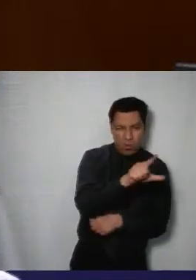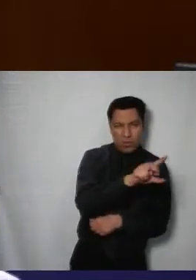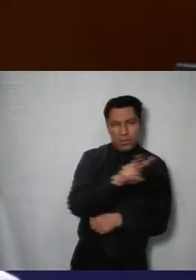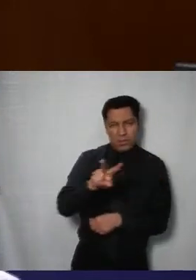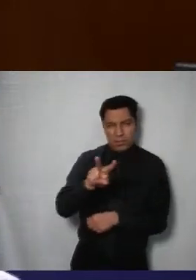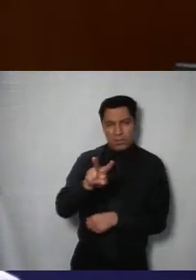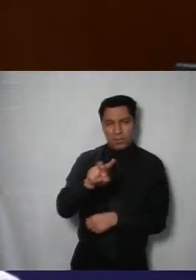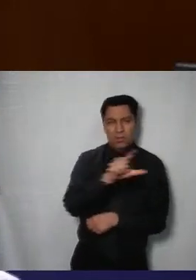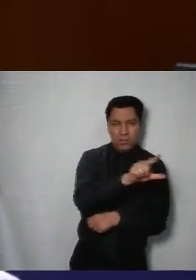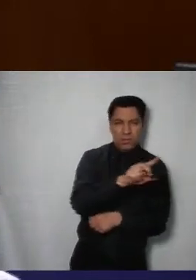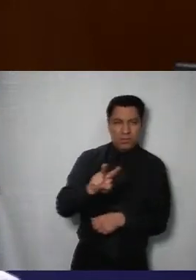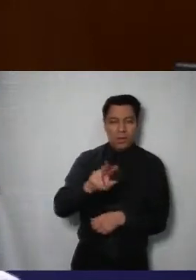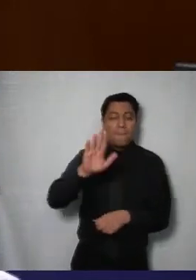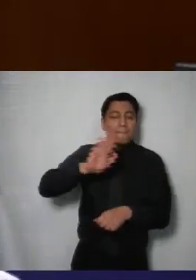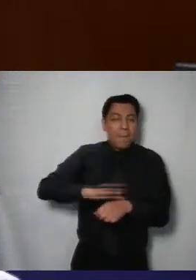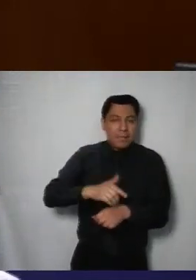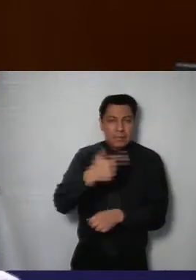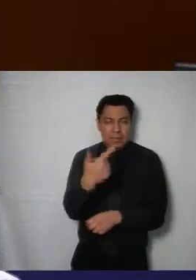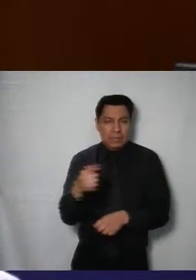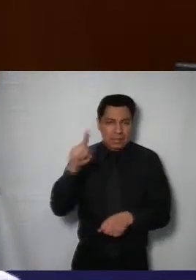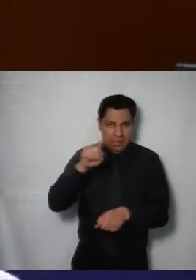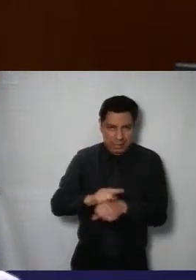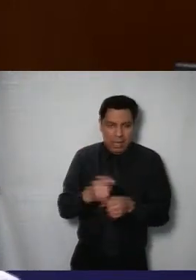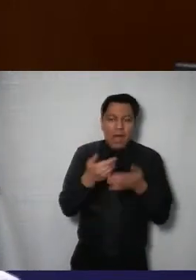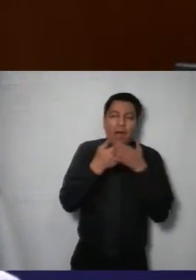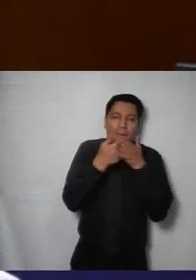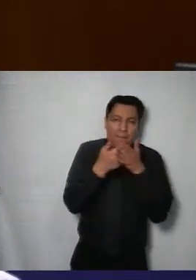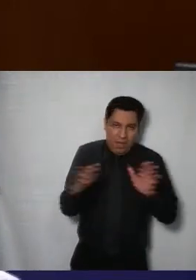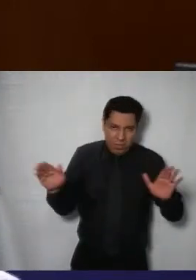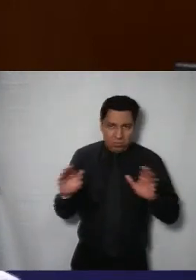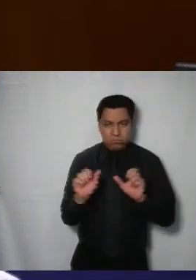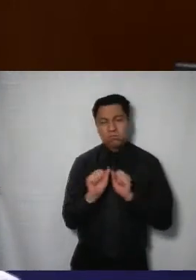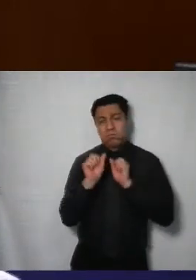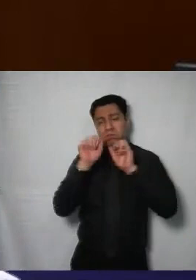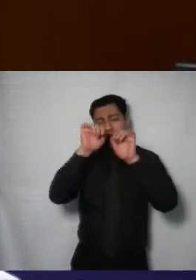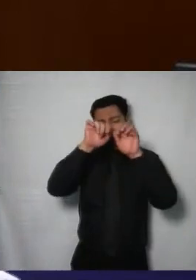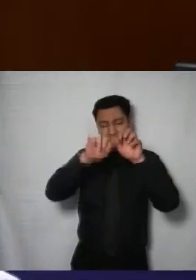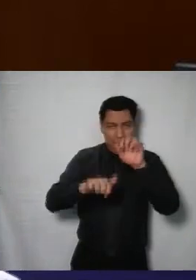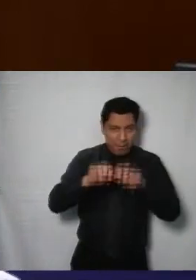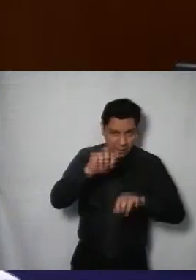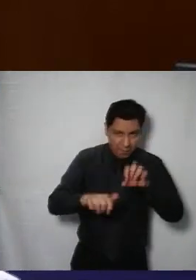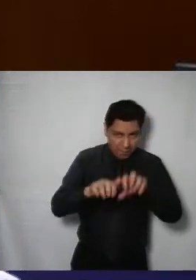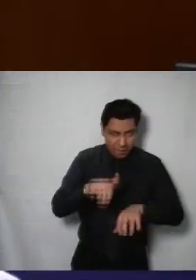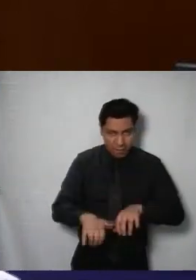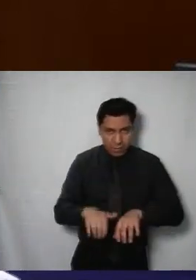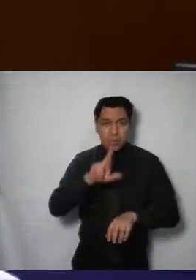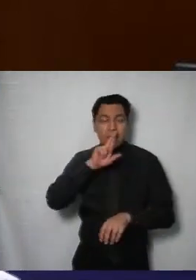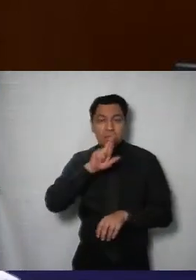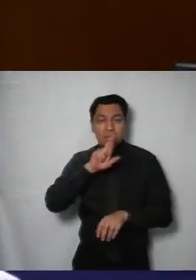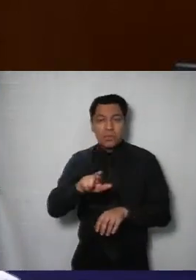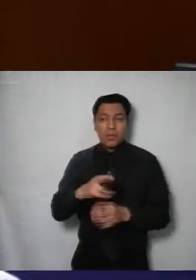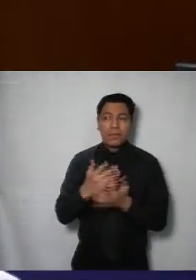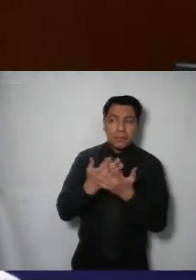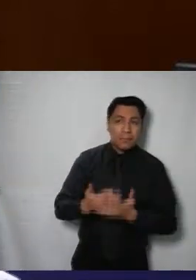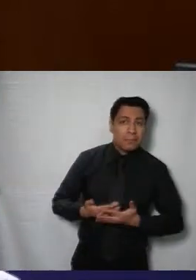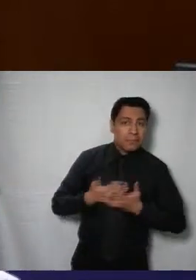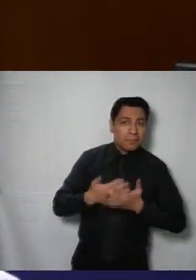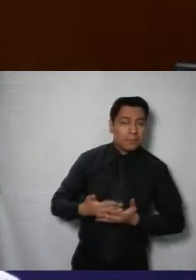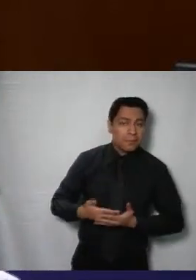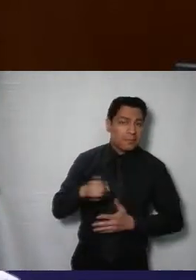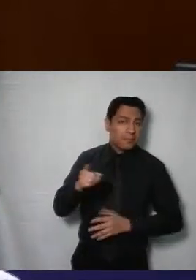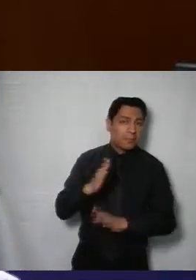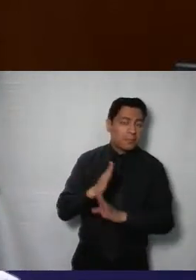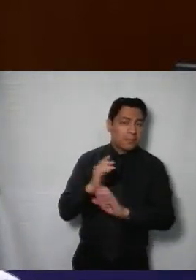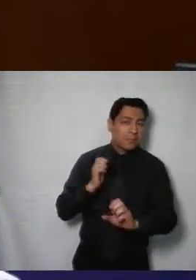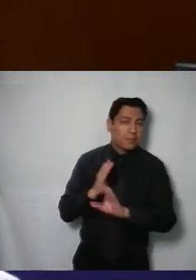información más siete días por ampliación con ampliación de tal manera que justo con